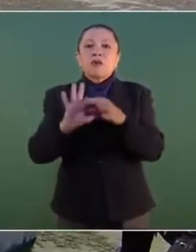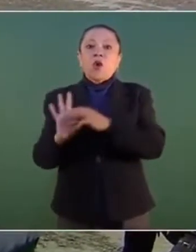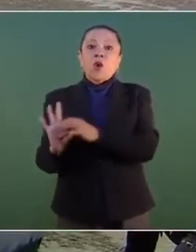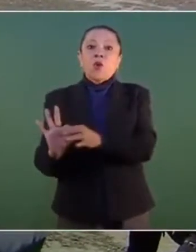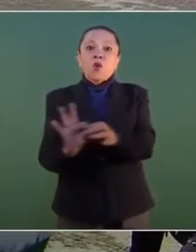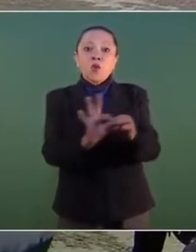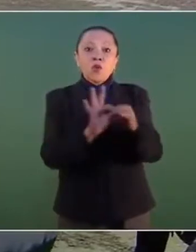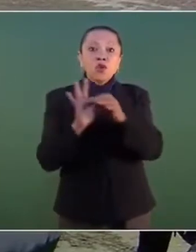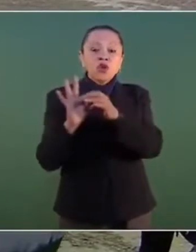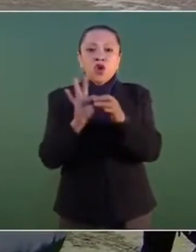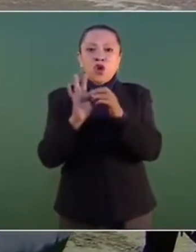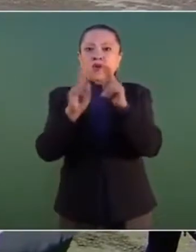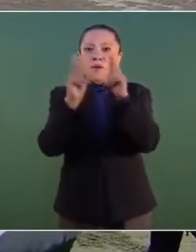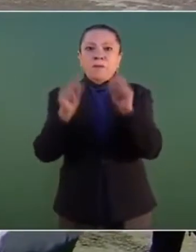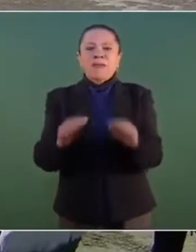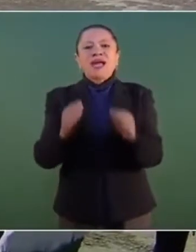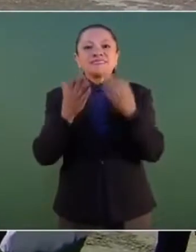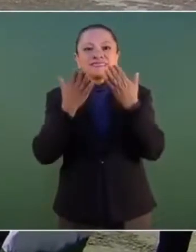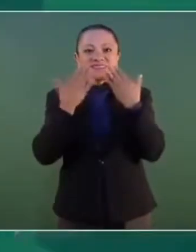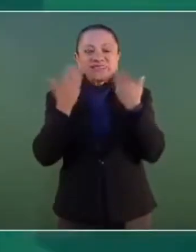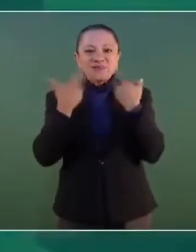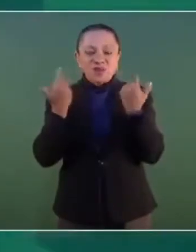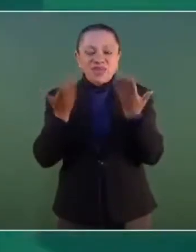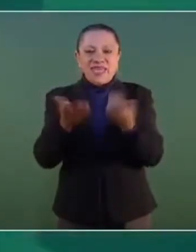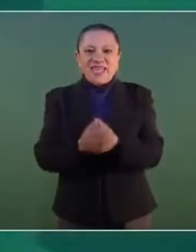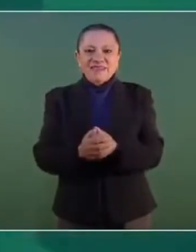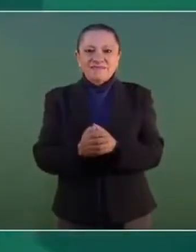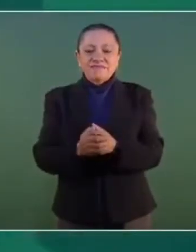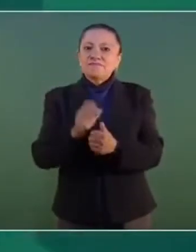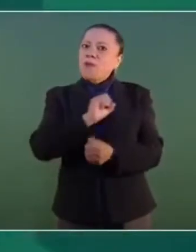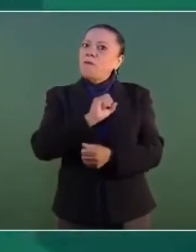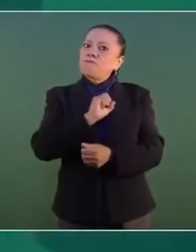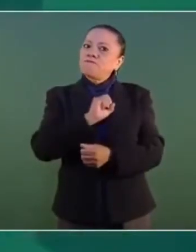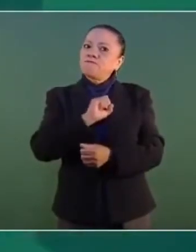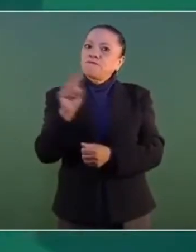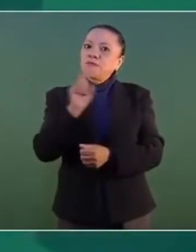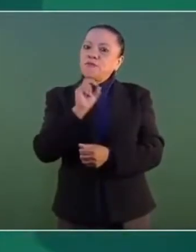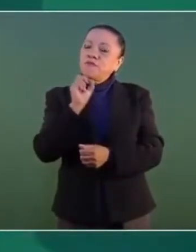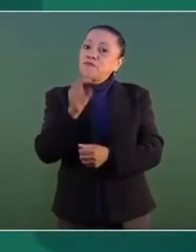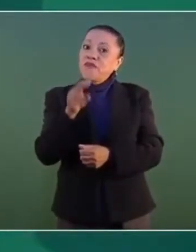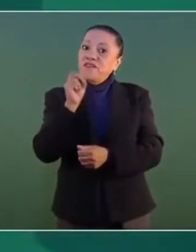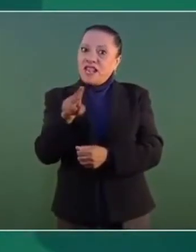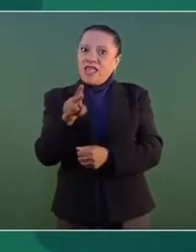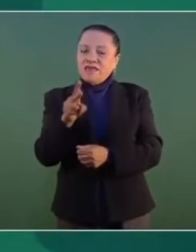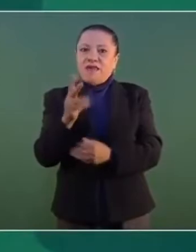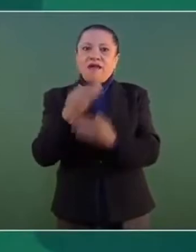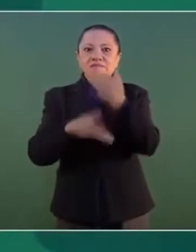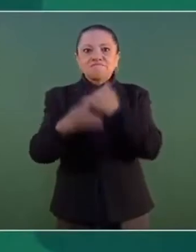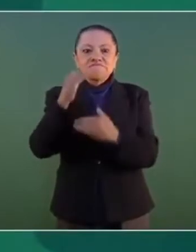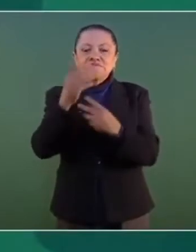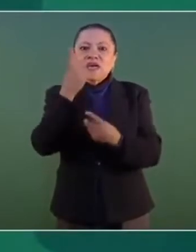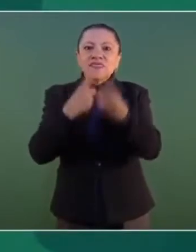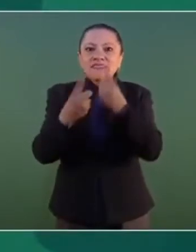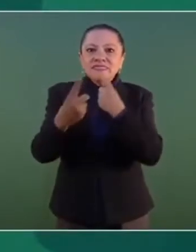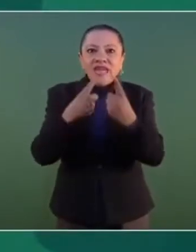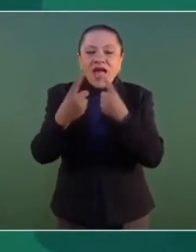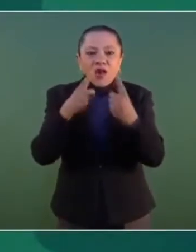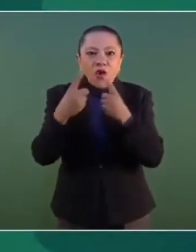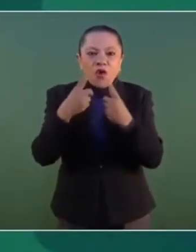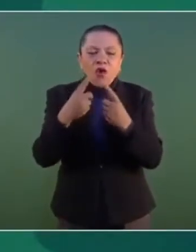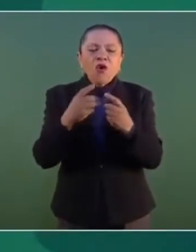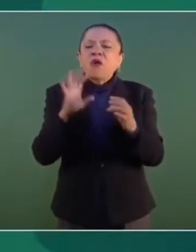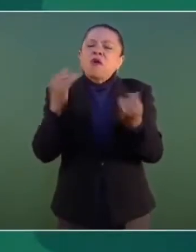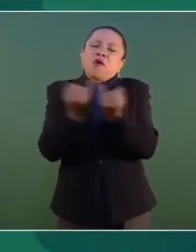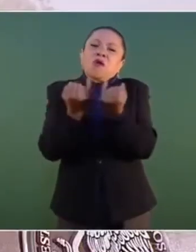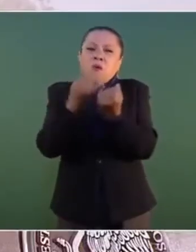y armonía, en donde se privilegia el diálogo por sobre cualquier diferencia, sin olvidar que hoy por hoy